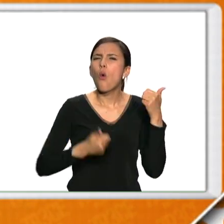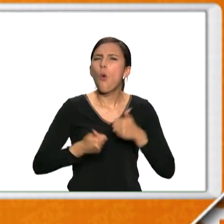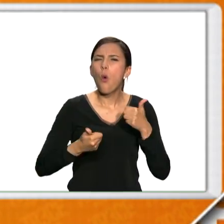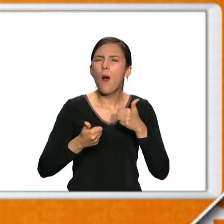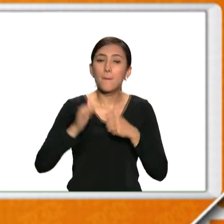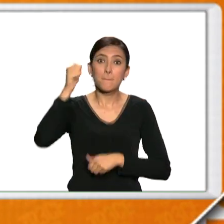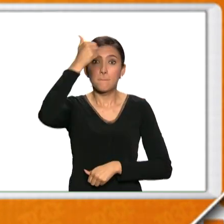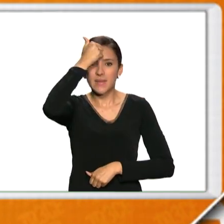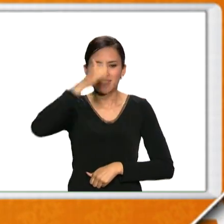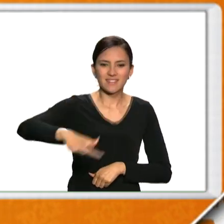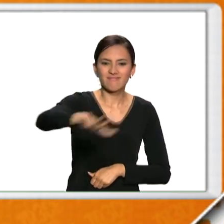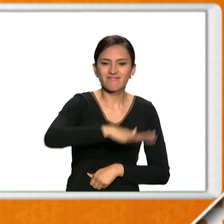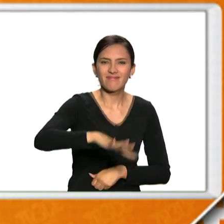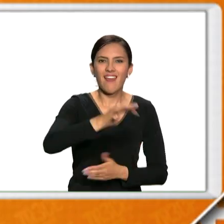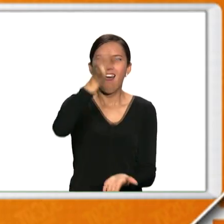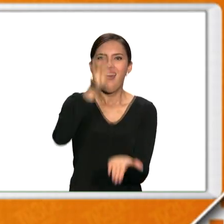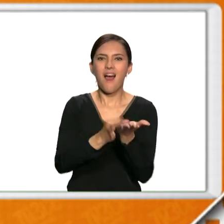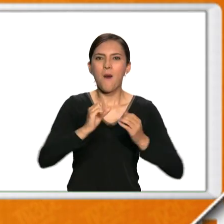capital.